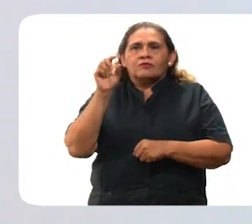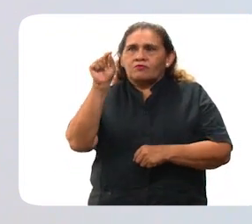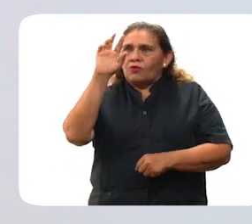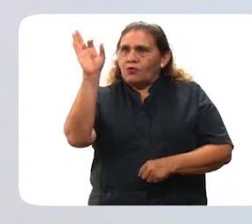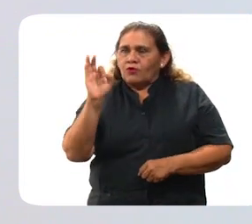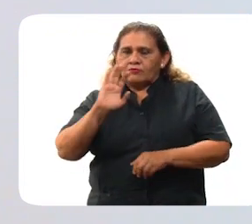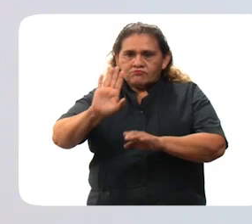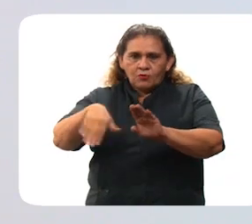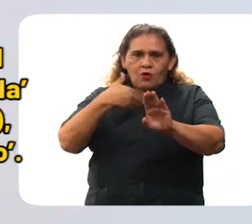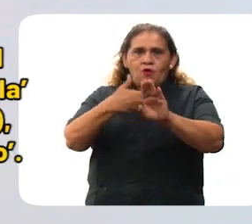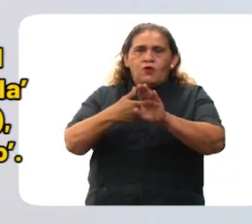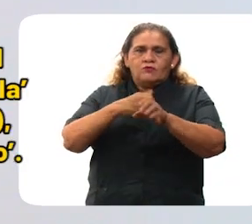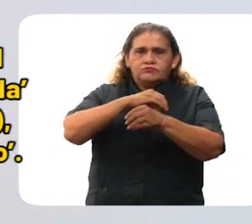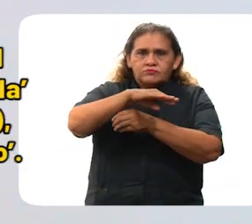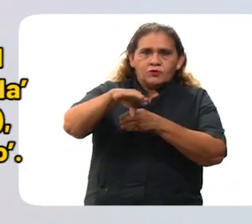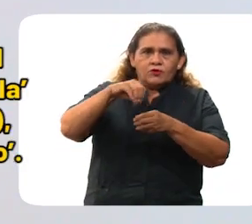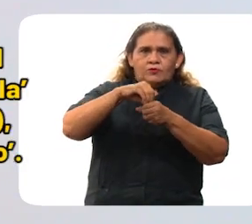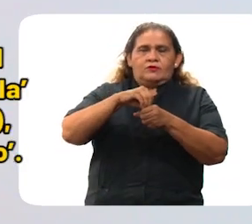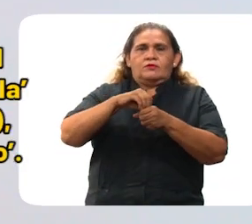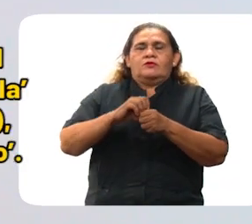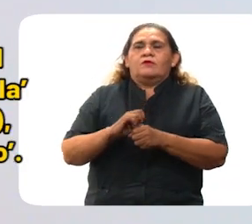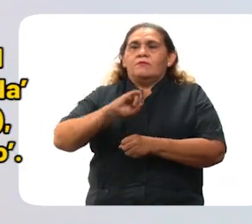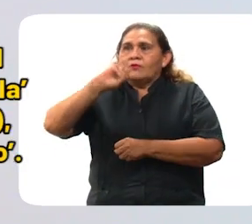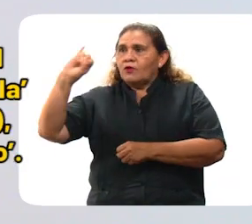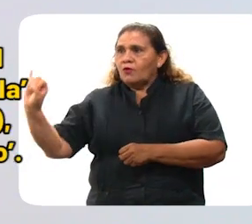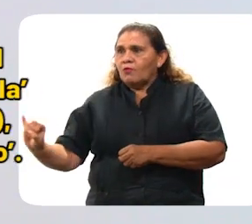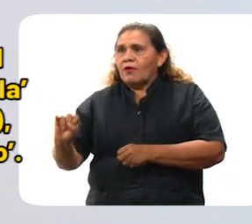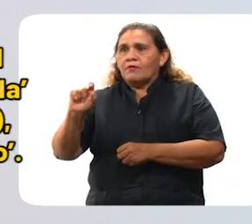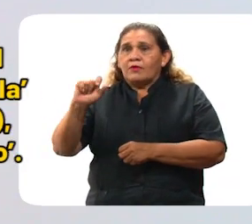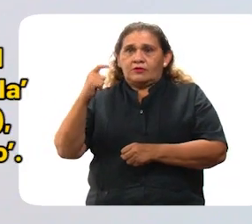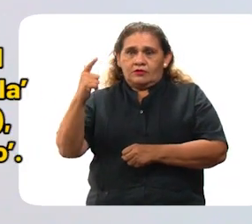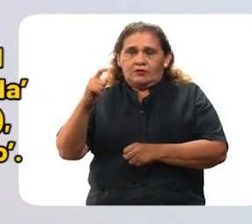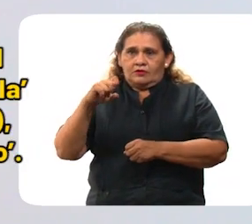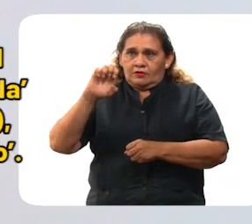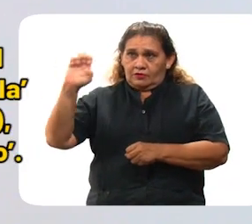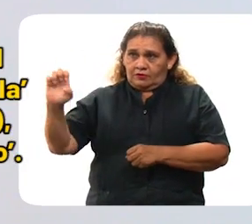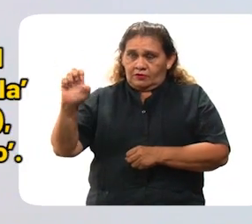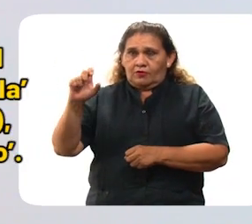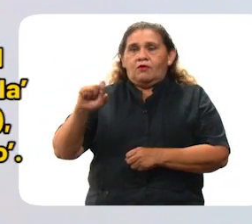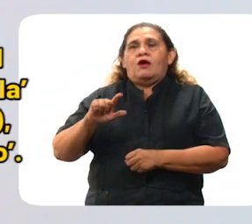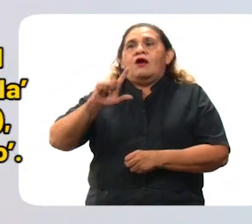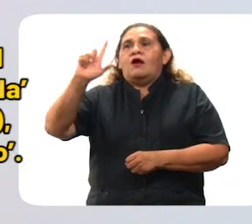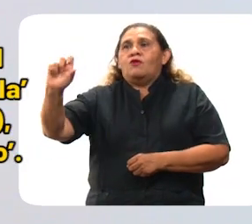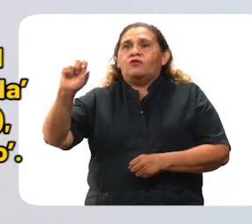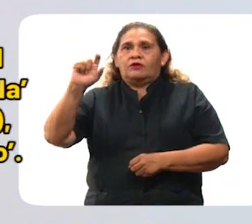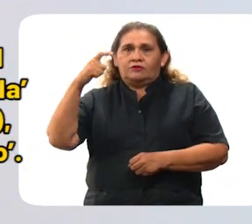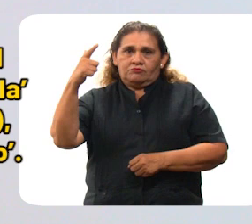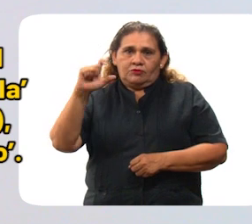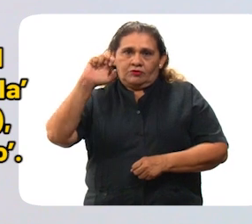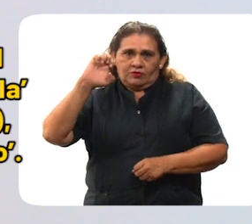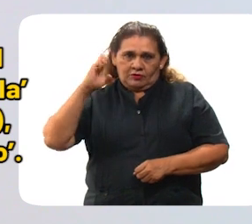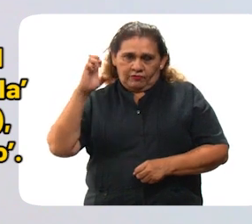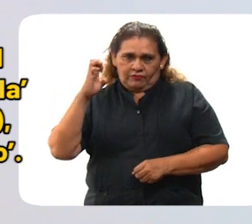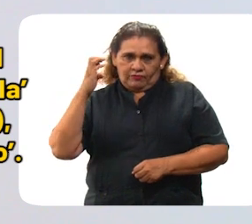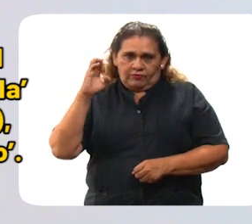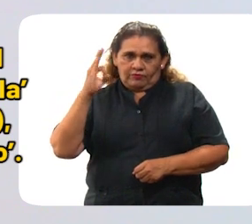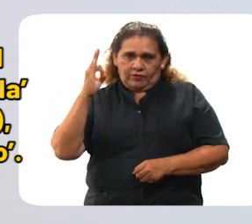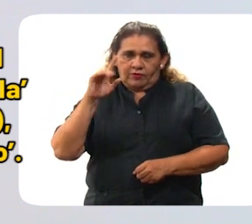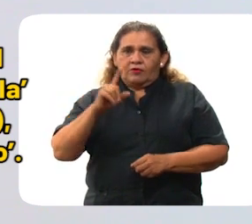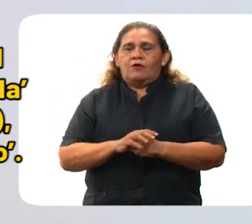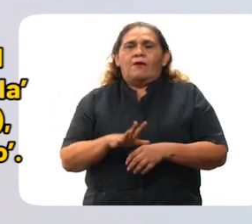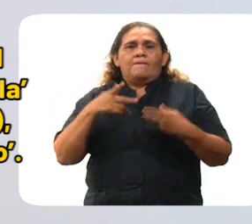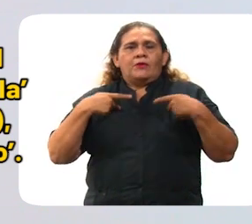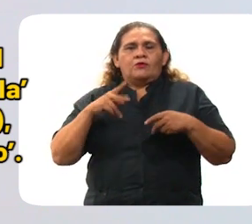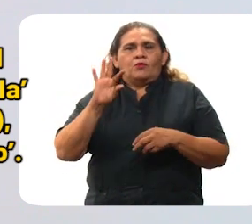contra Omicron. A partir del jueves 27 de enero al lunes 7 de febrero, personas de entre 40 y